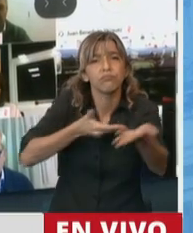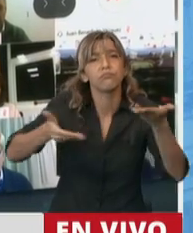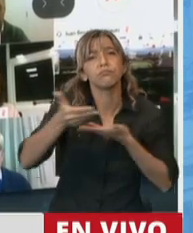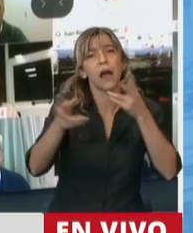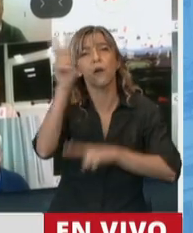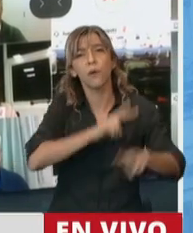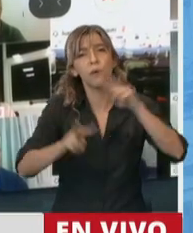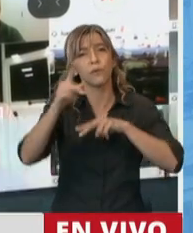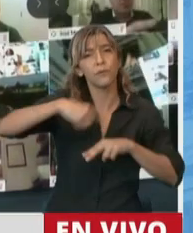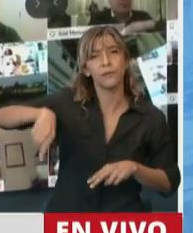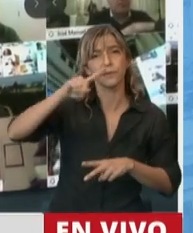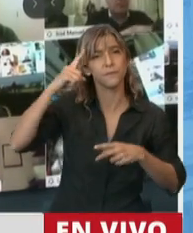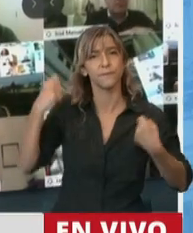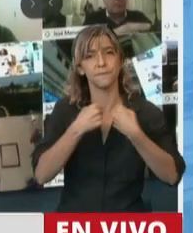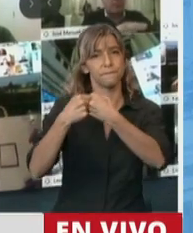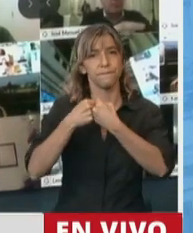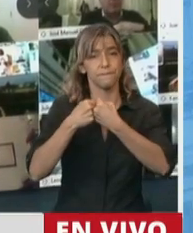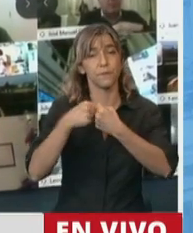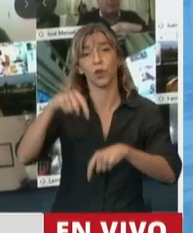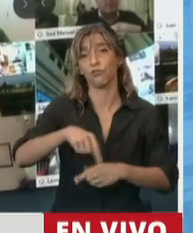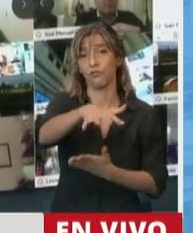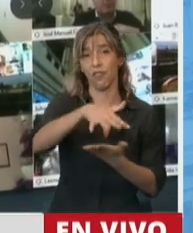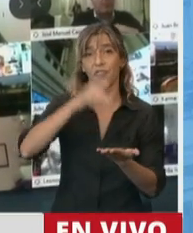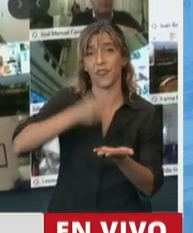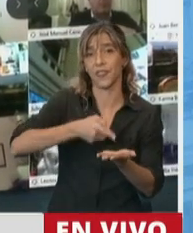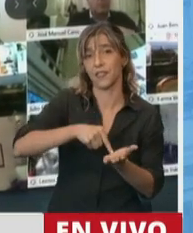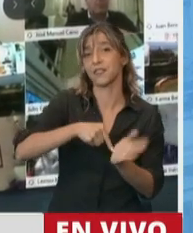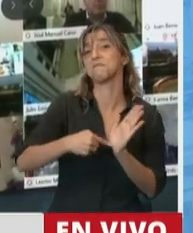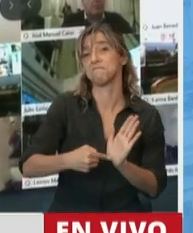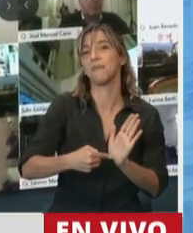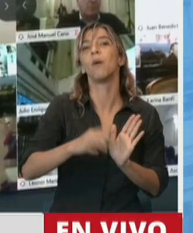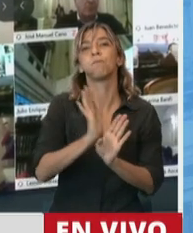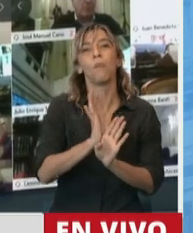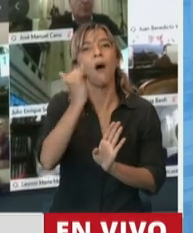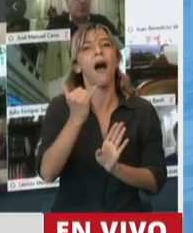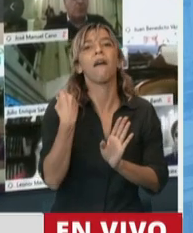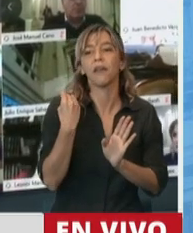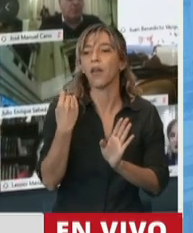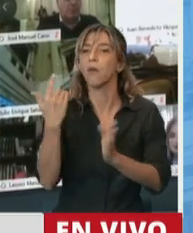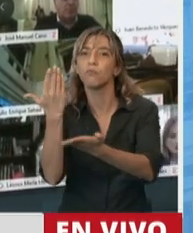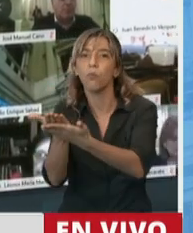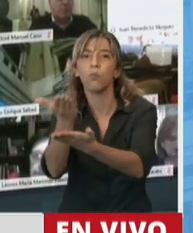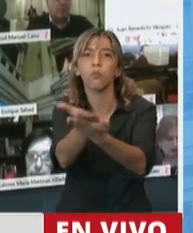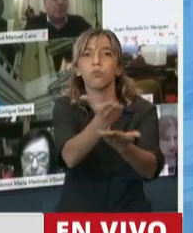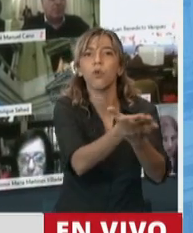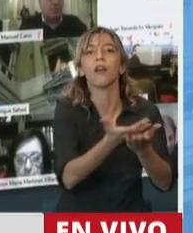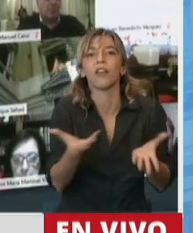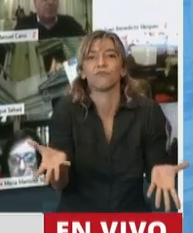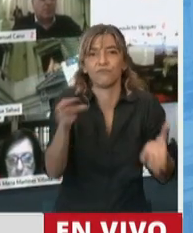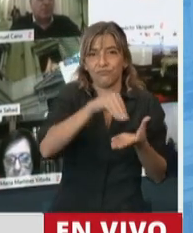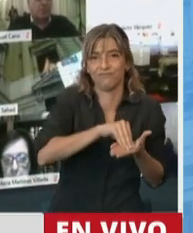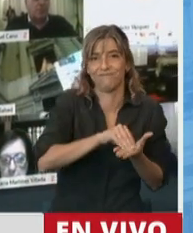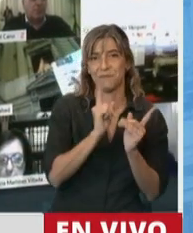dictamen que contemple casi todas las propuestas de todos los proyectos. También al ministro Moroni, que